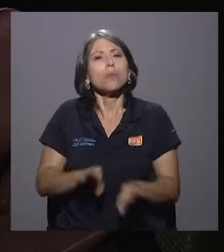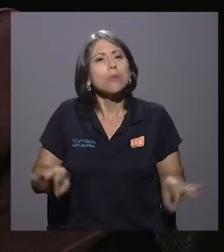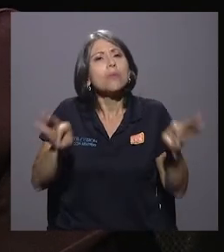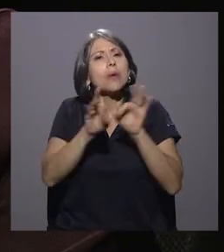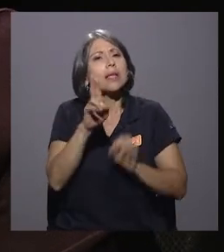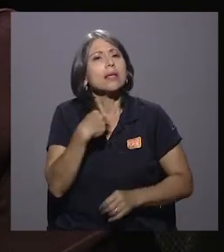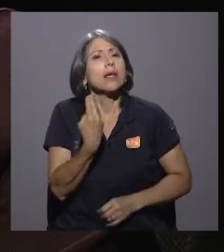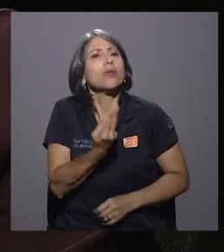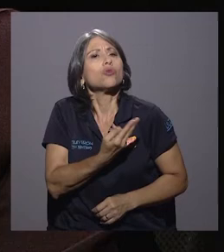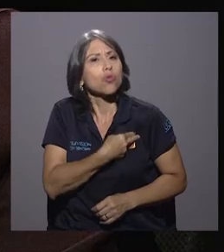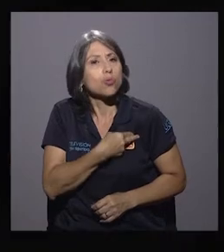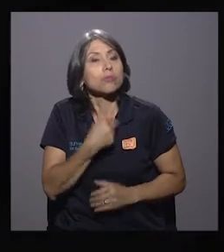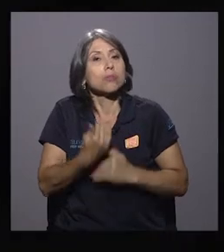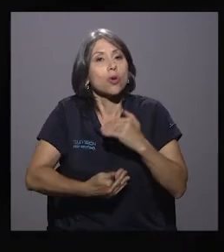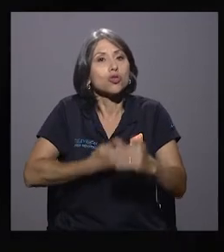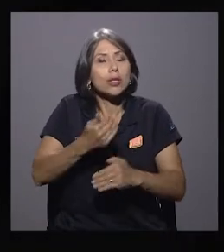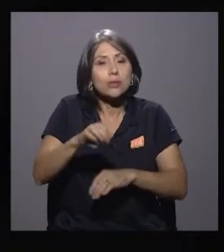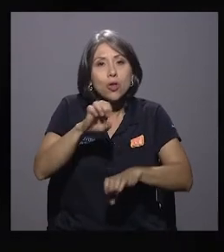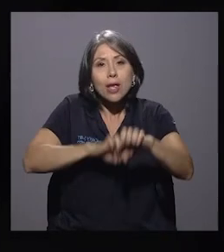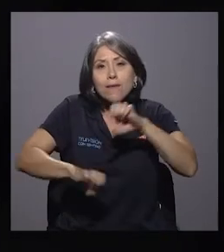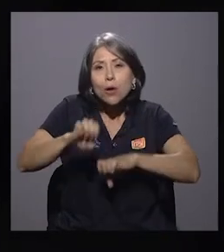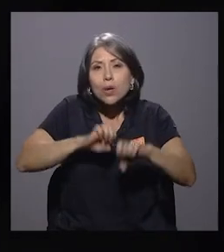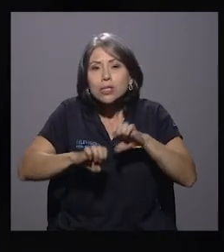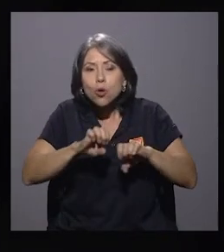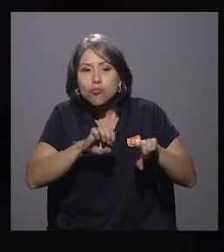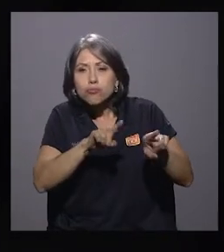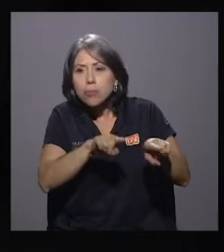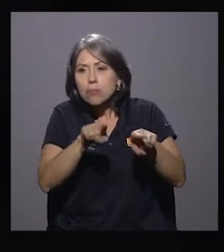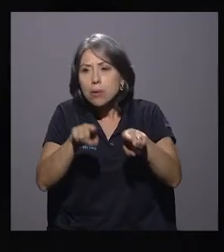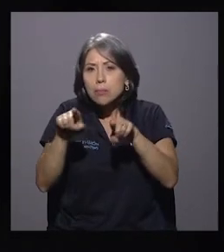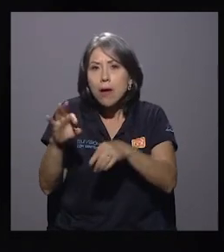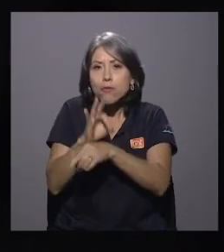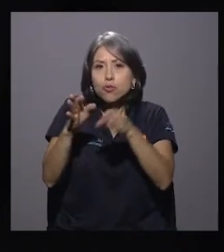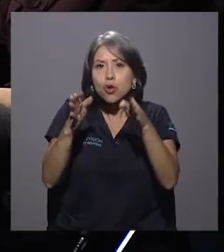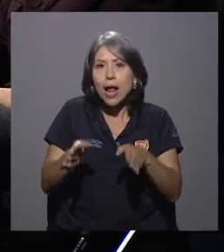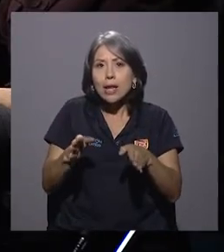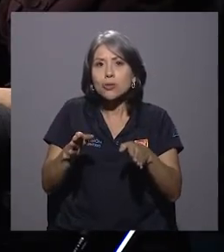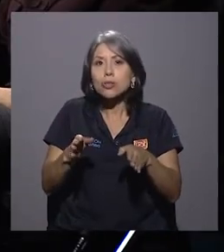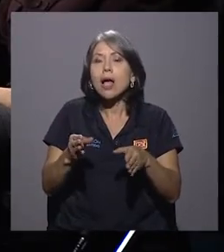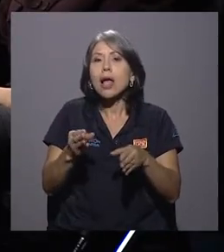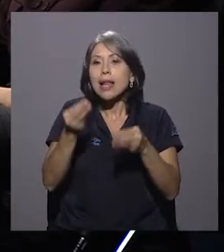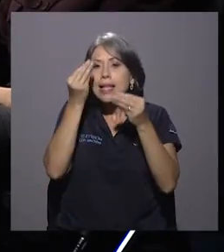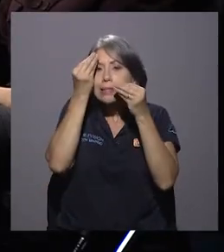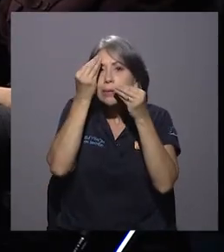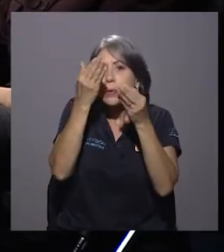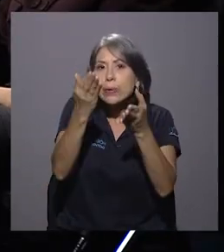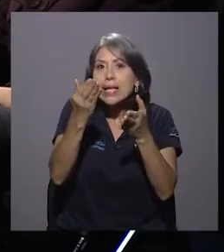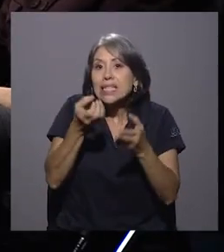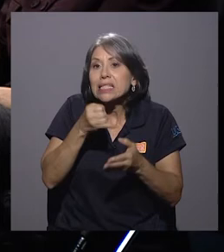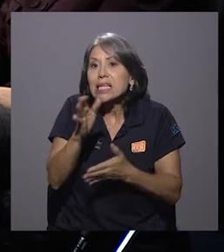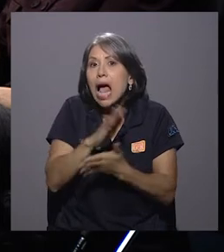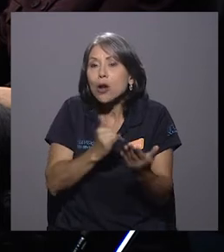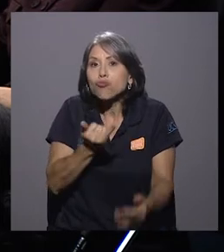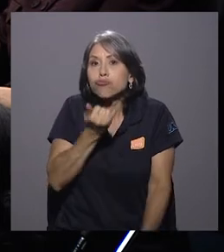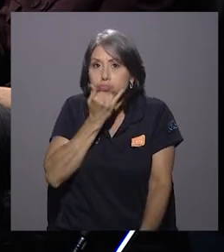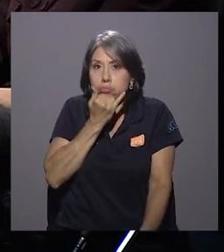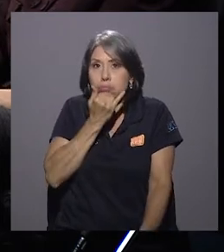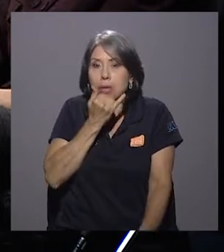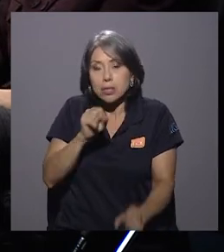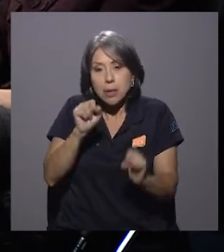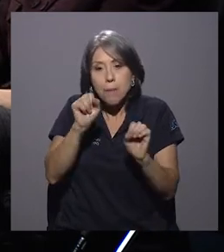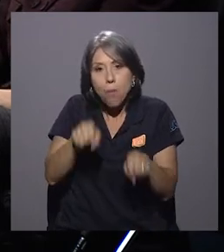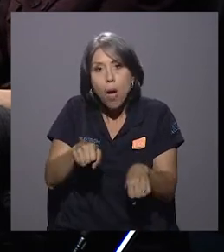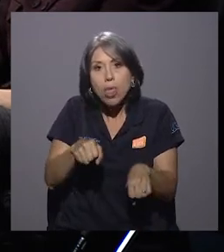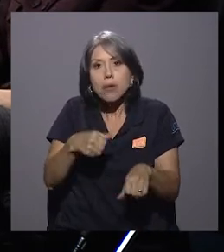el proceso de evaluación de los funcionarios y funcionarias les hagamos ver cuando las cosas no están bien y se puedan dictar